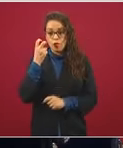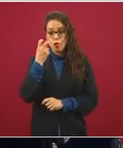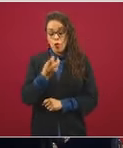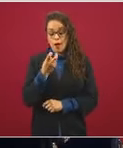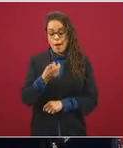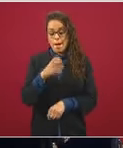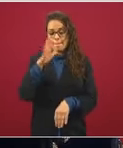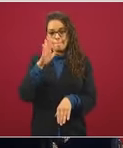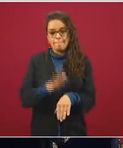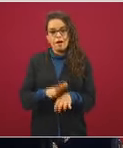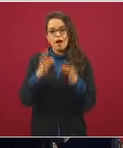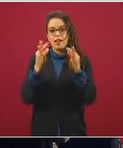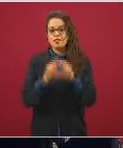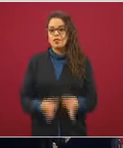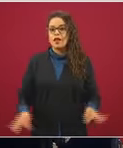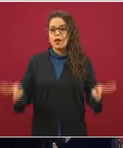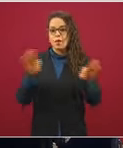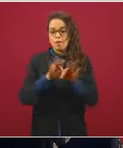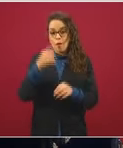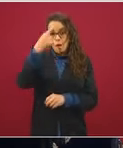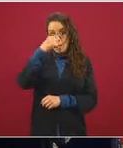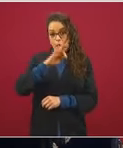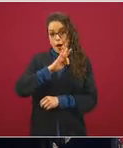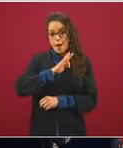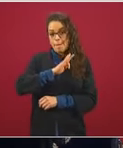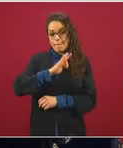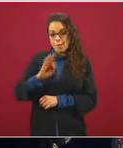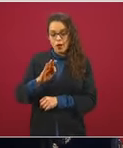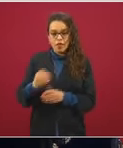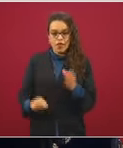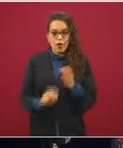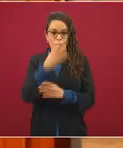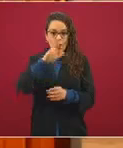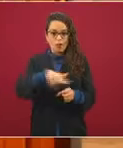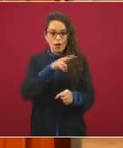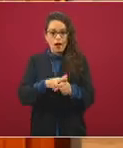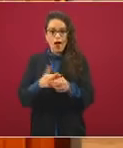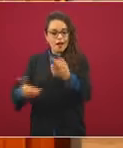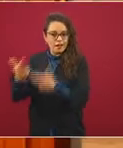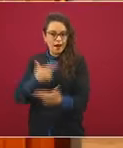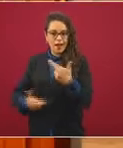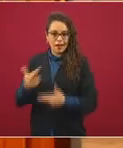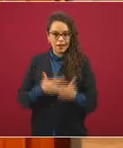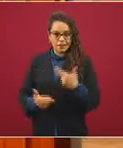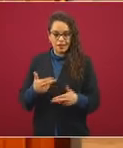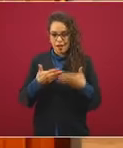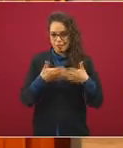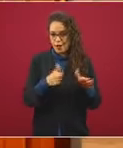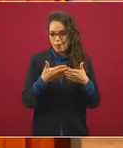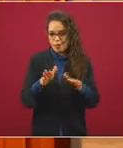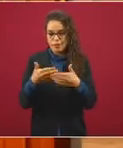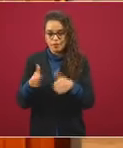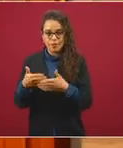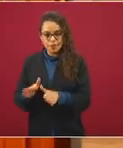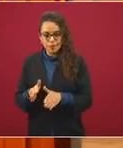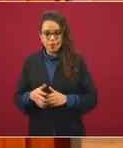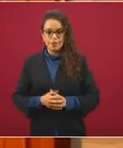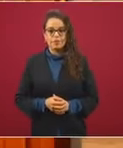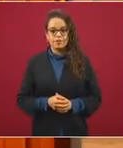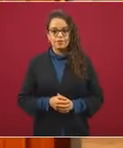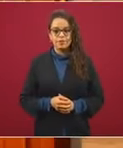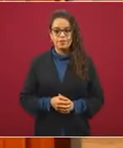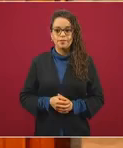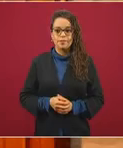para regresar a una nueva normalidad, a retornar, a